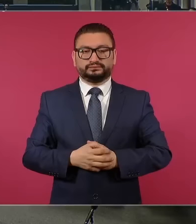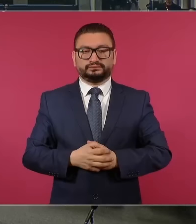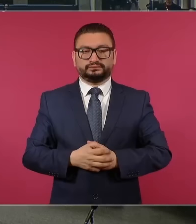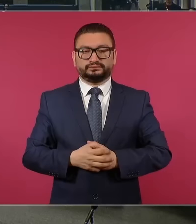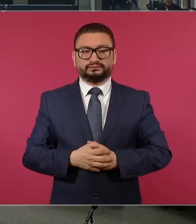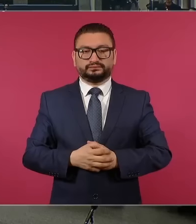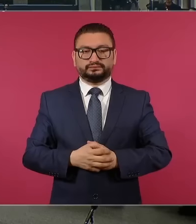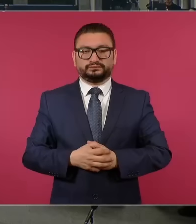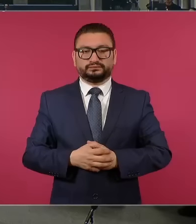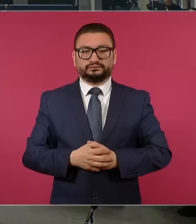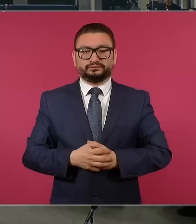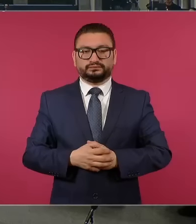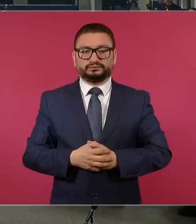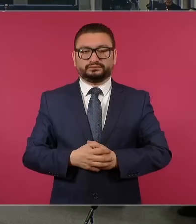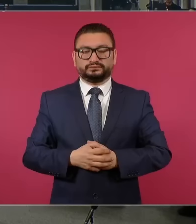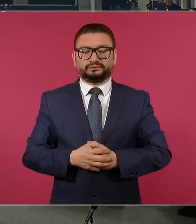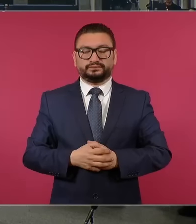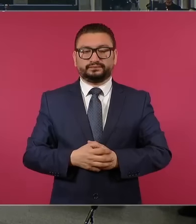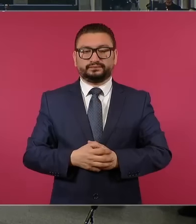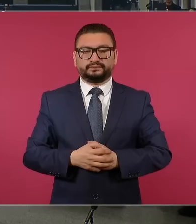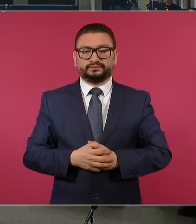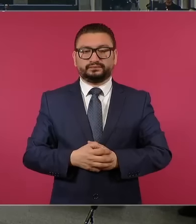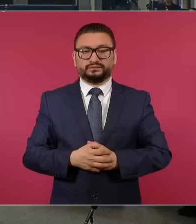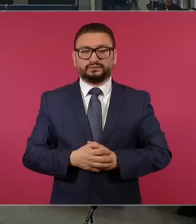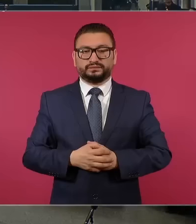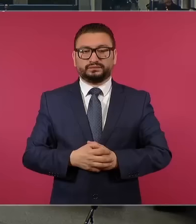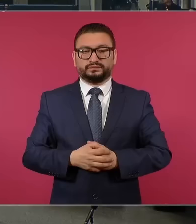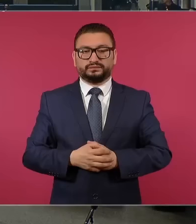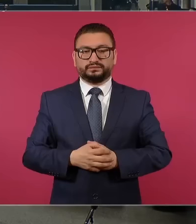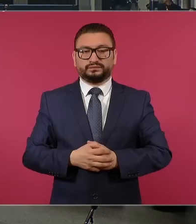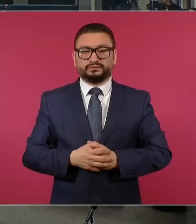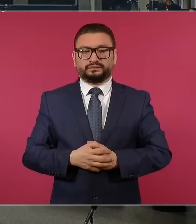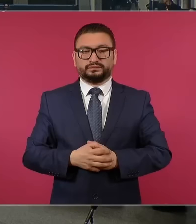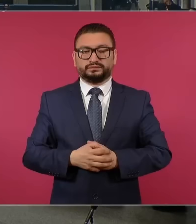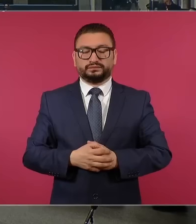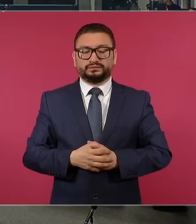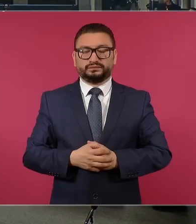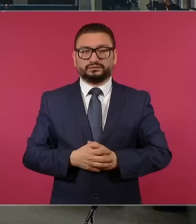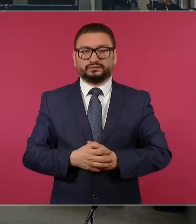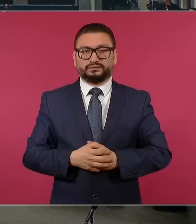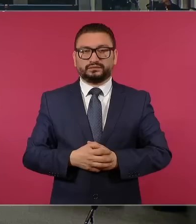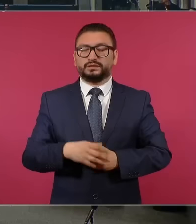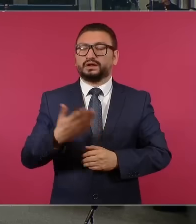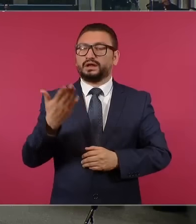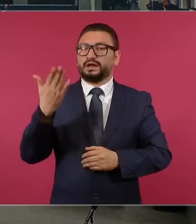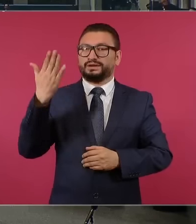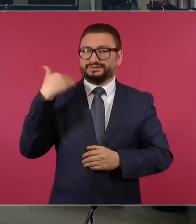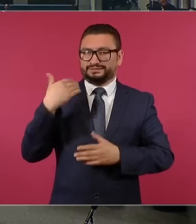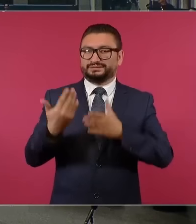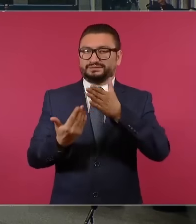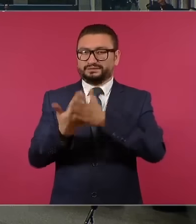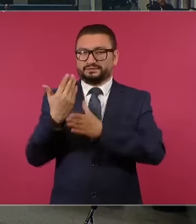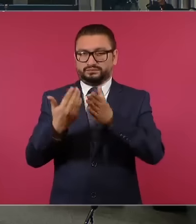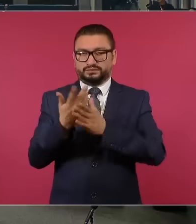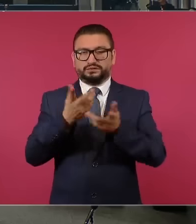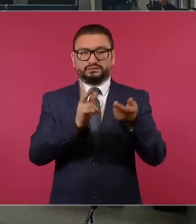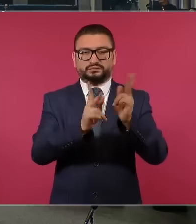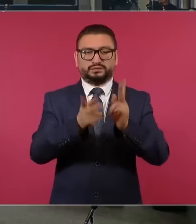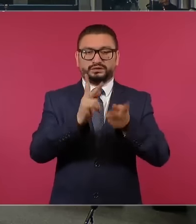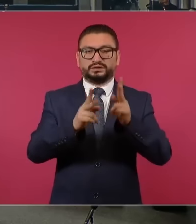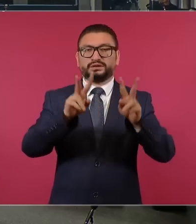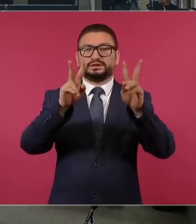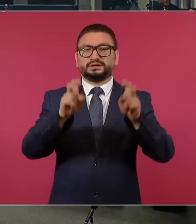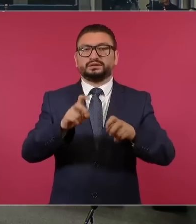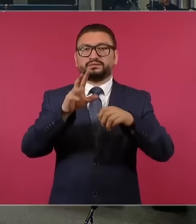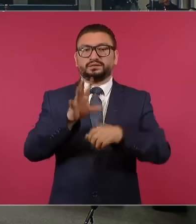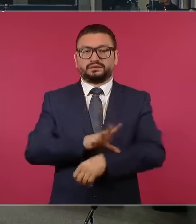Lo que hablábamos más temprano sobre energía